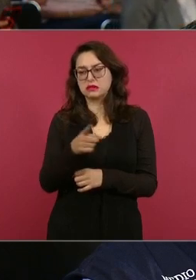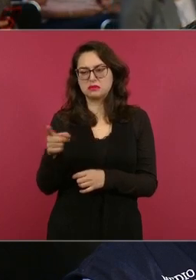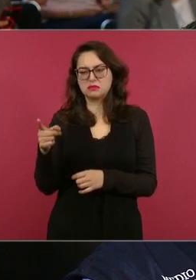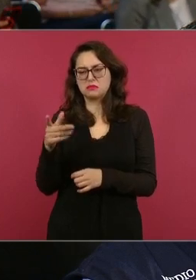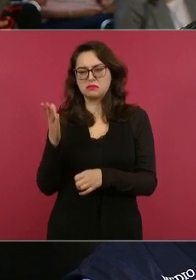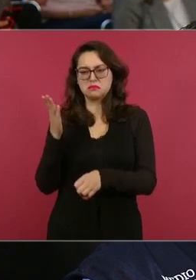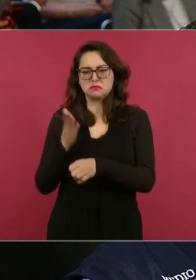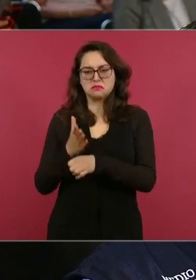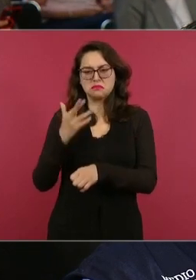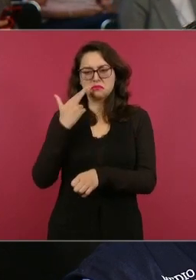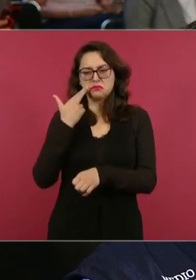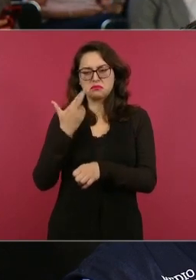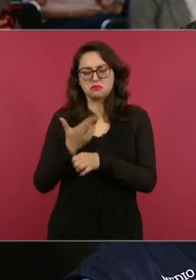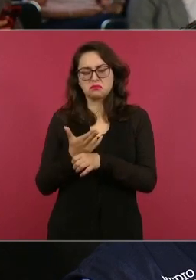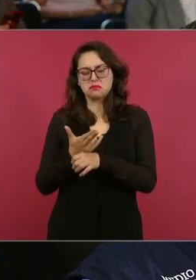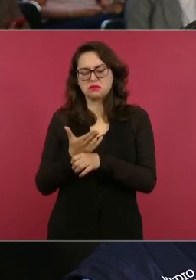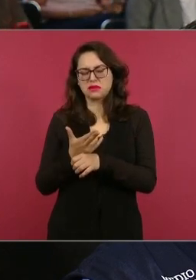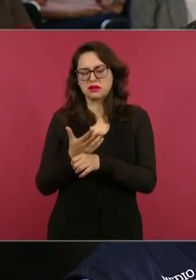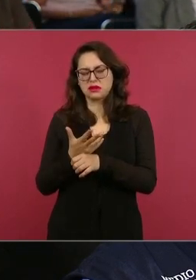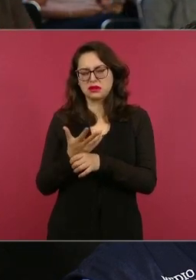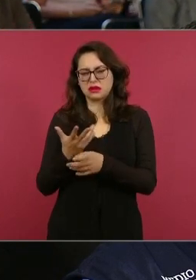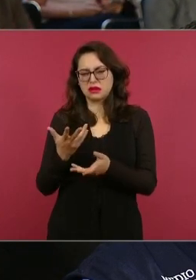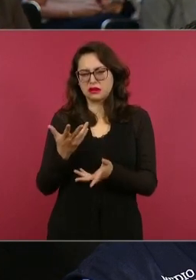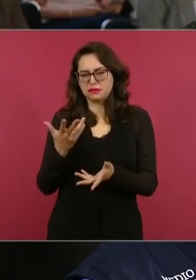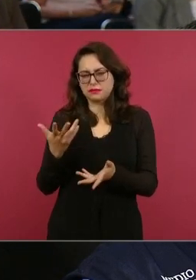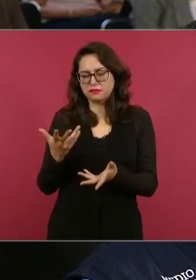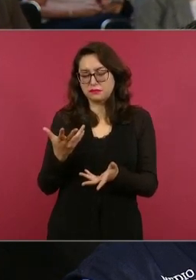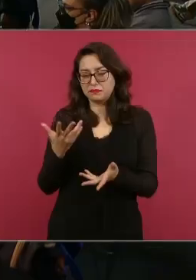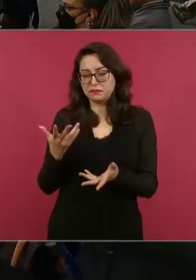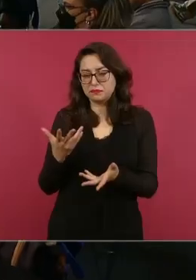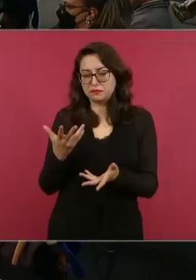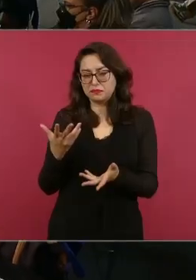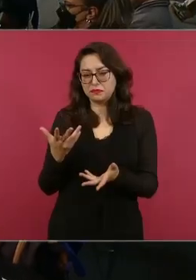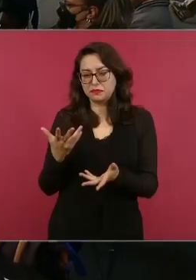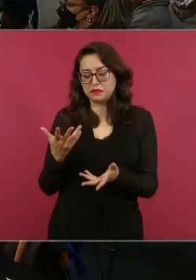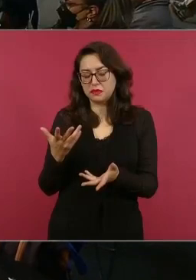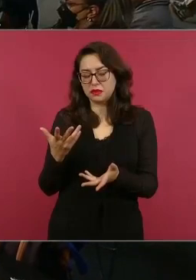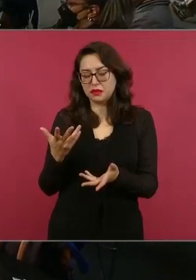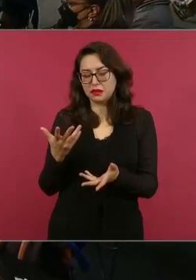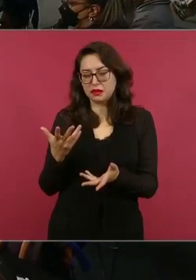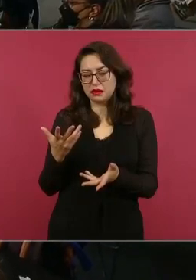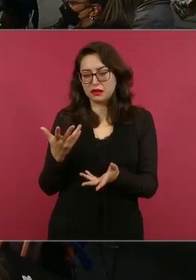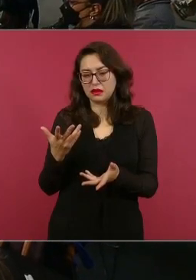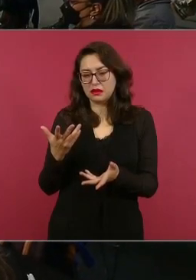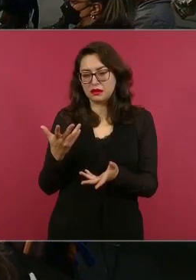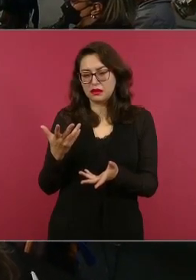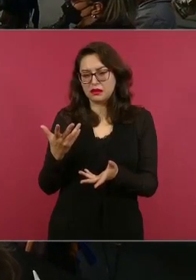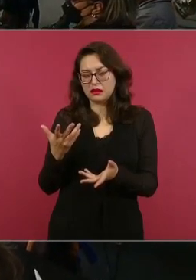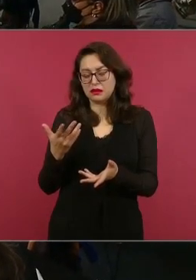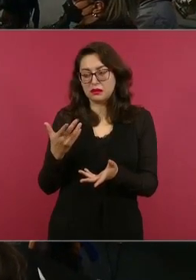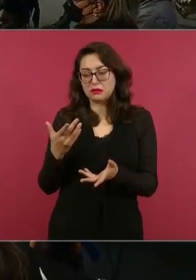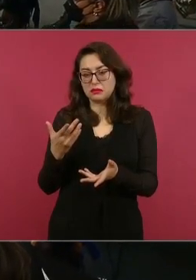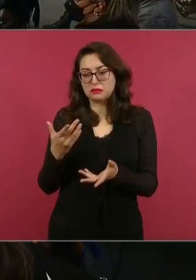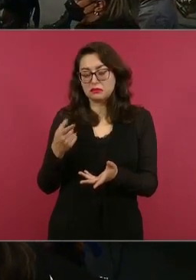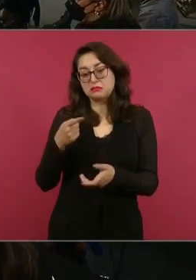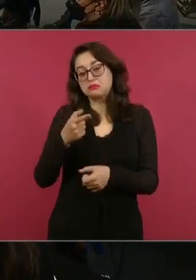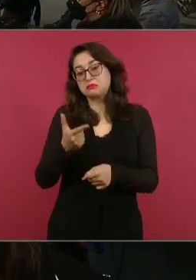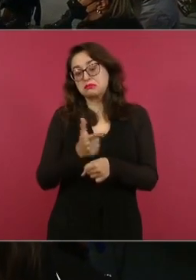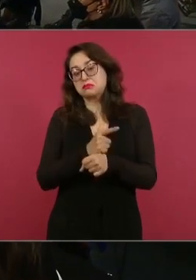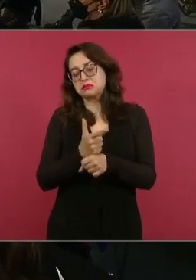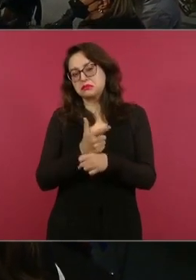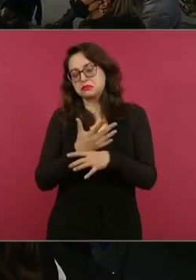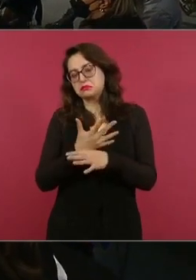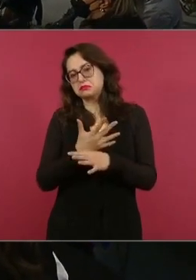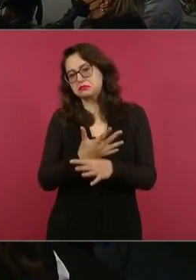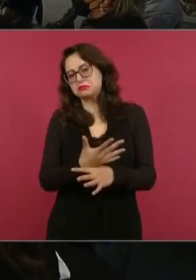sanciones de la dicha de que dicha actuación se derive así lo proveyó y firma el licenciado lucio